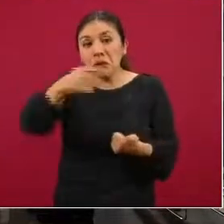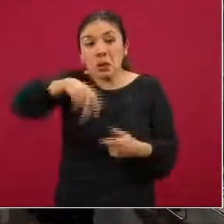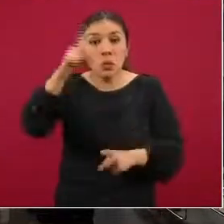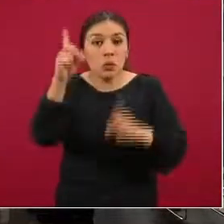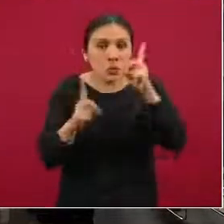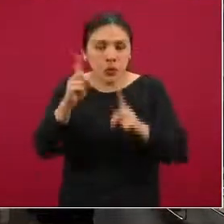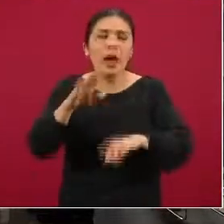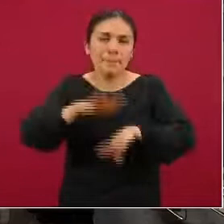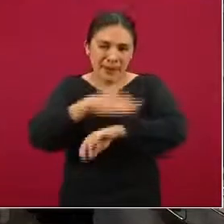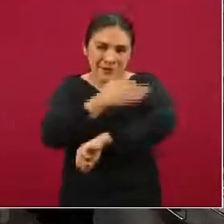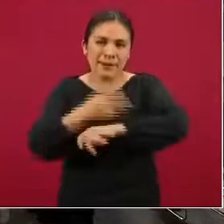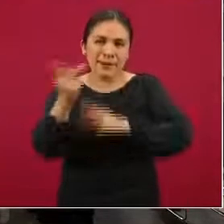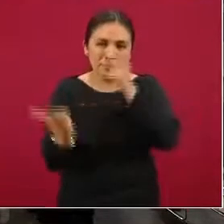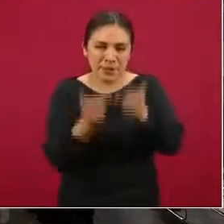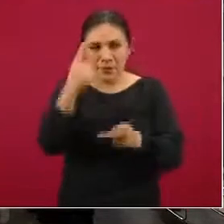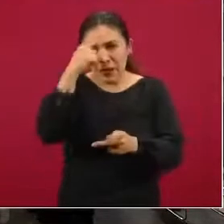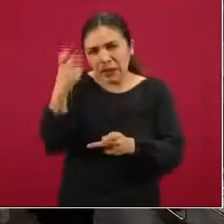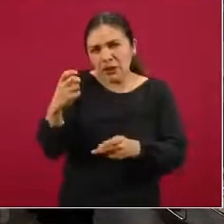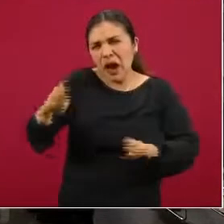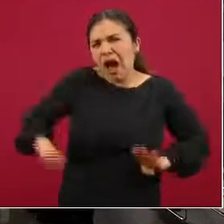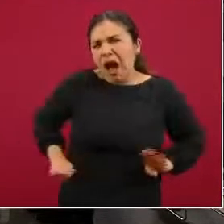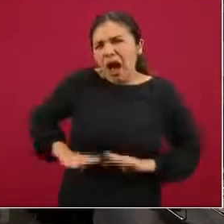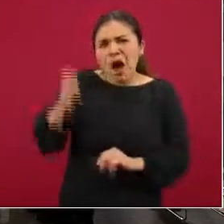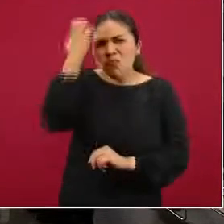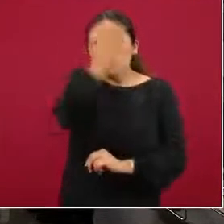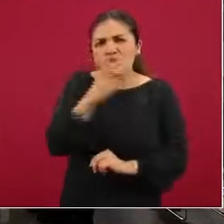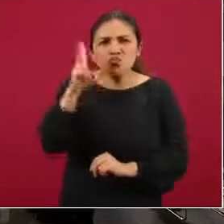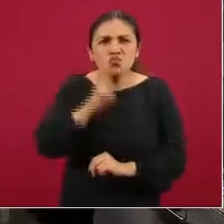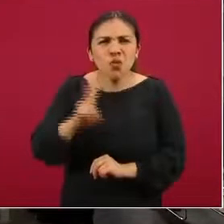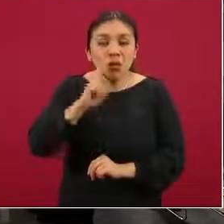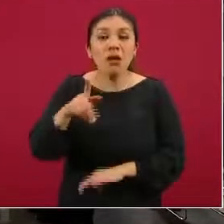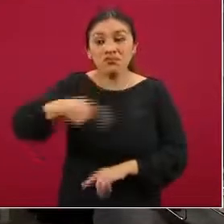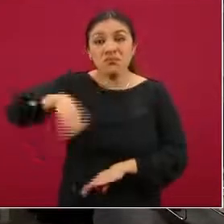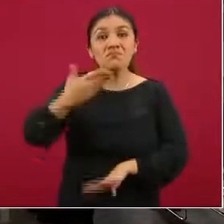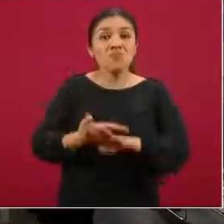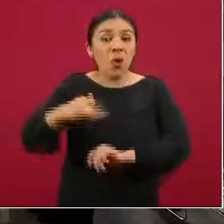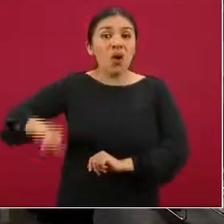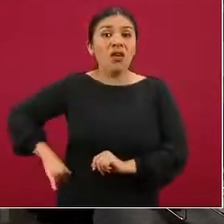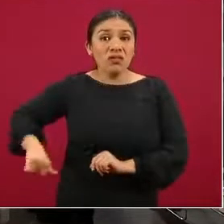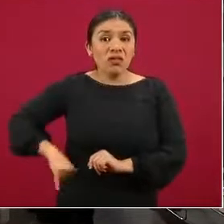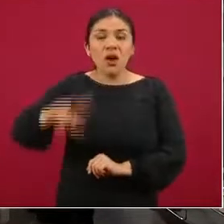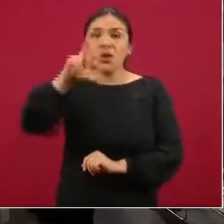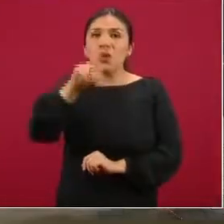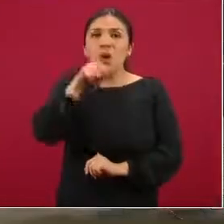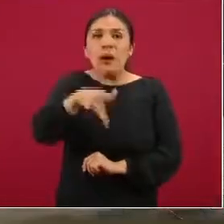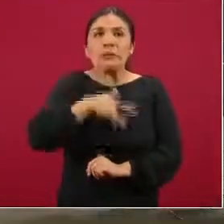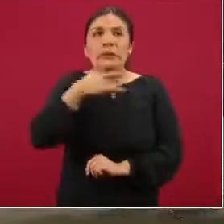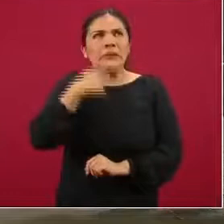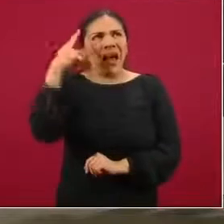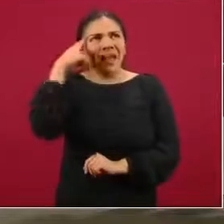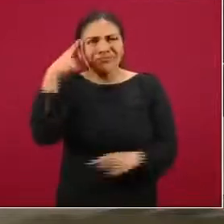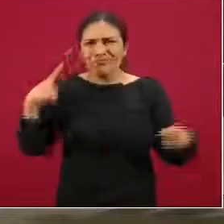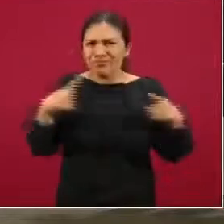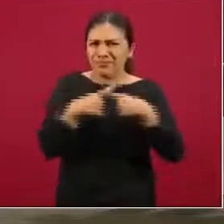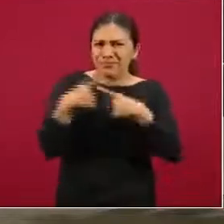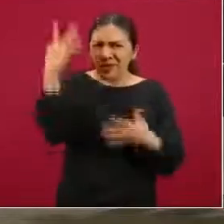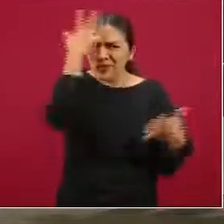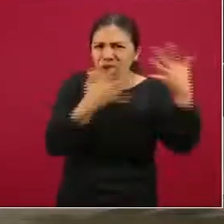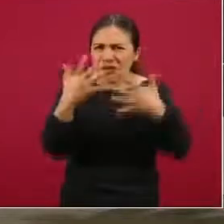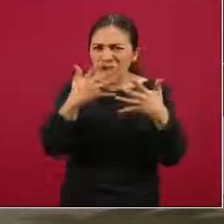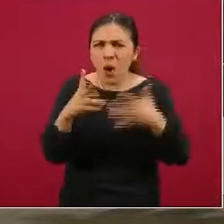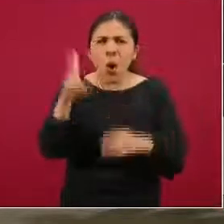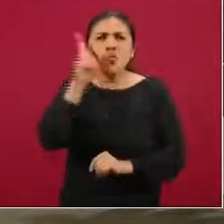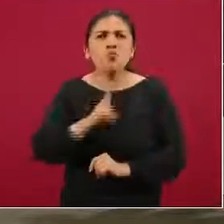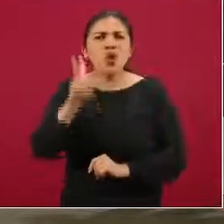sobre esto de las pruebas, que nos interesa mucho que no haya confusión con el término prueba